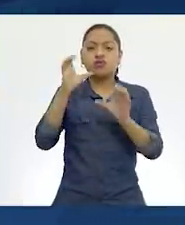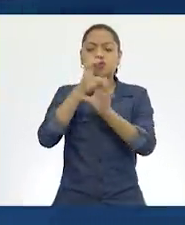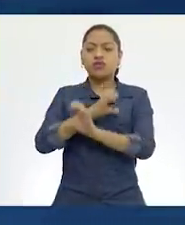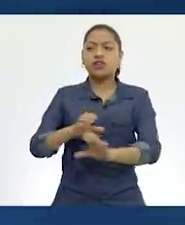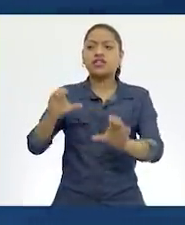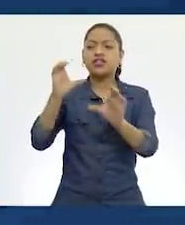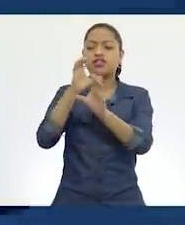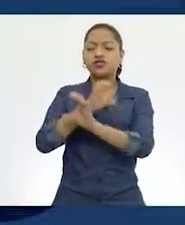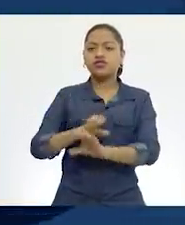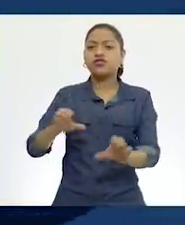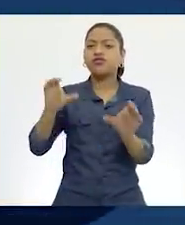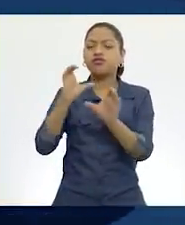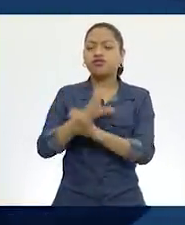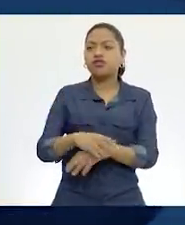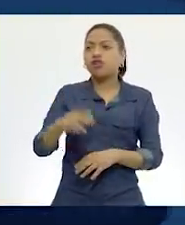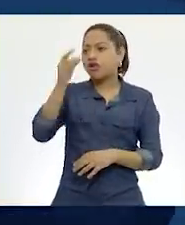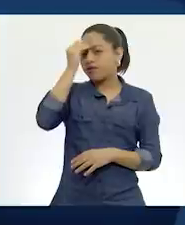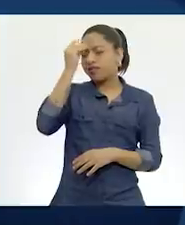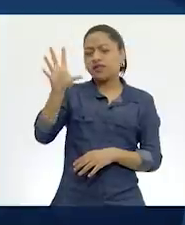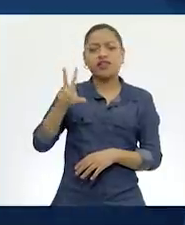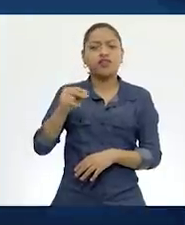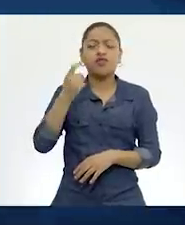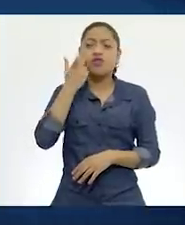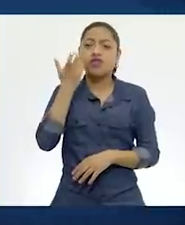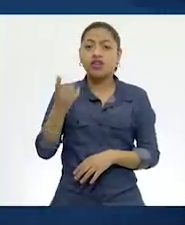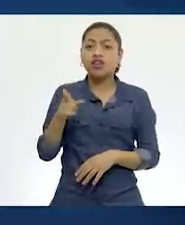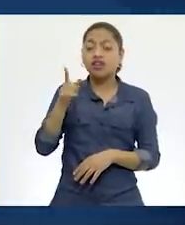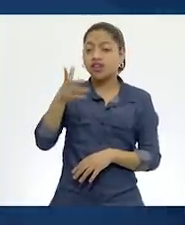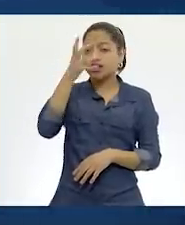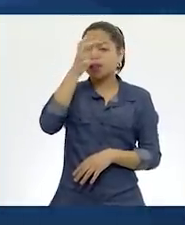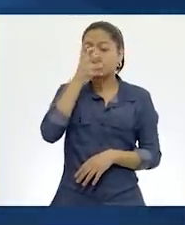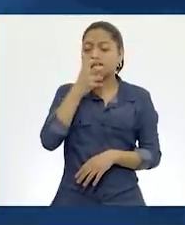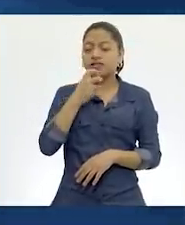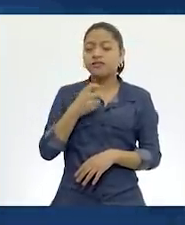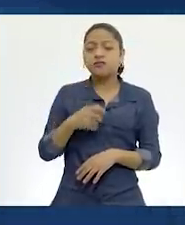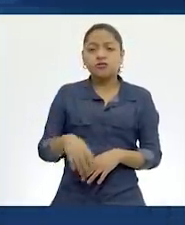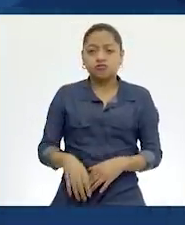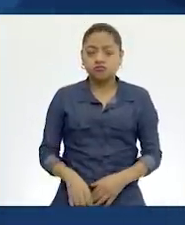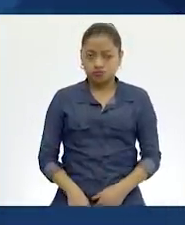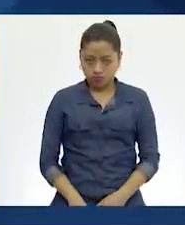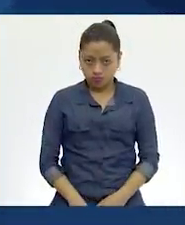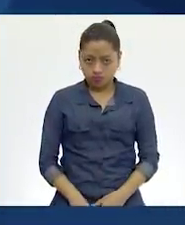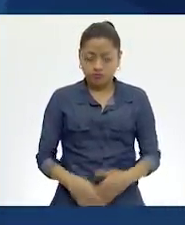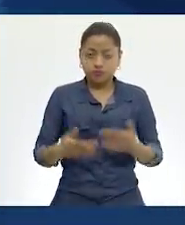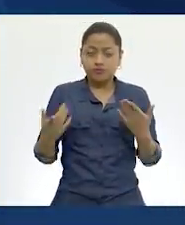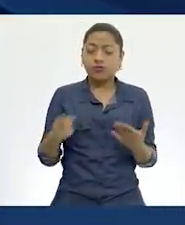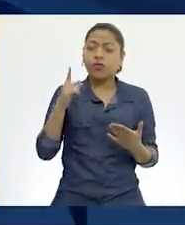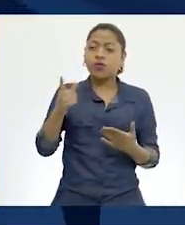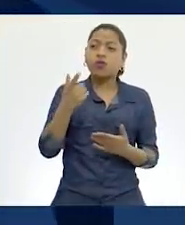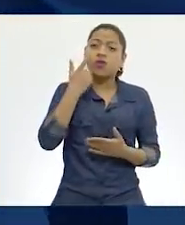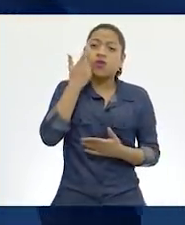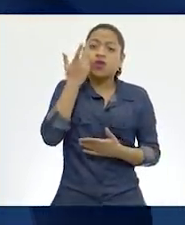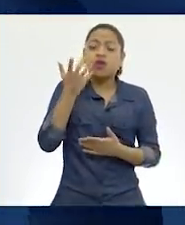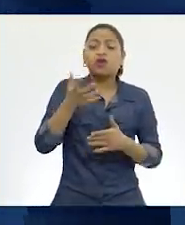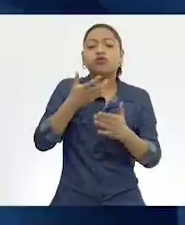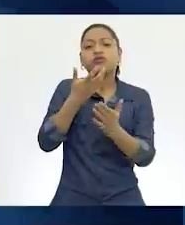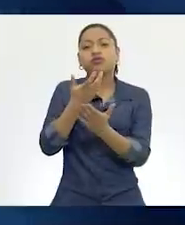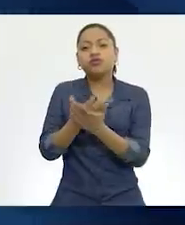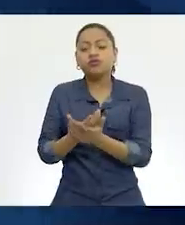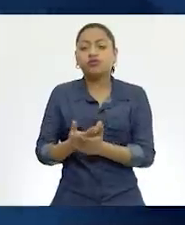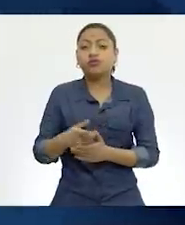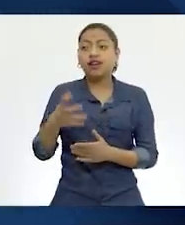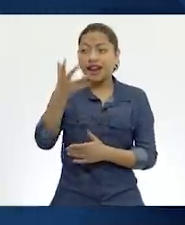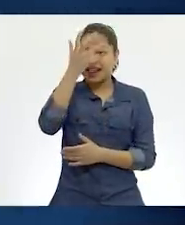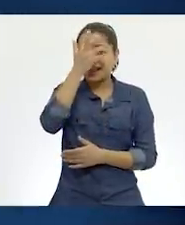no olvidar. Dicen que llevabas los brazos caídos, así, como el que anhela descansar. Que no